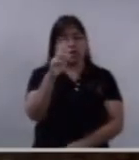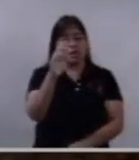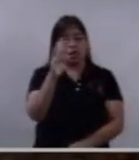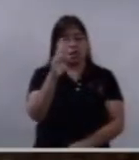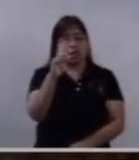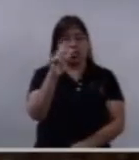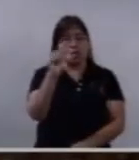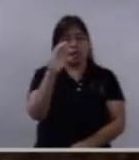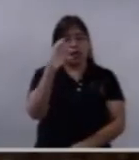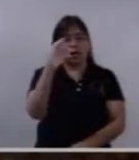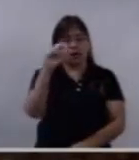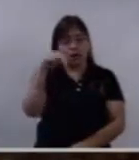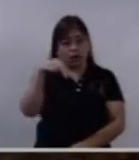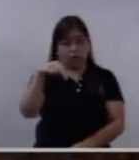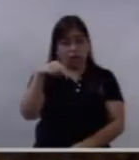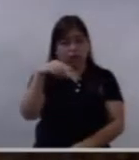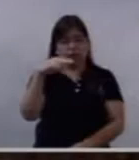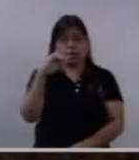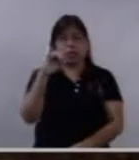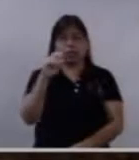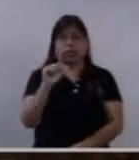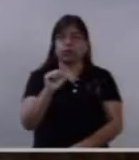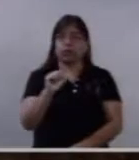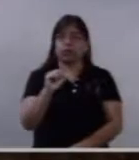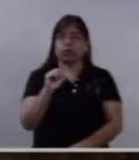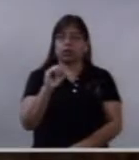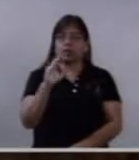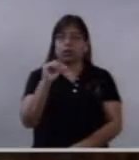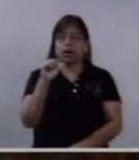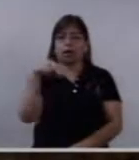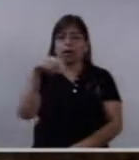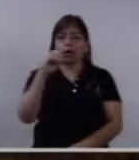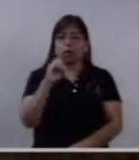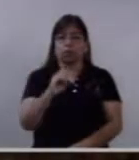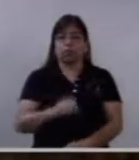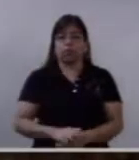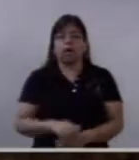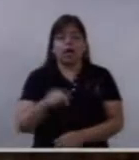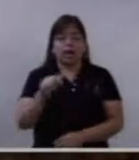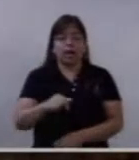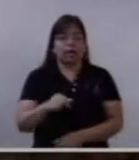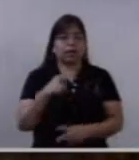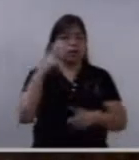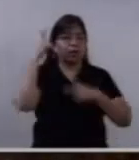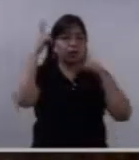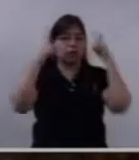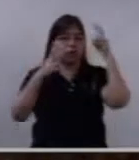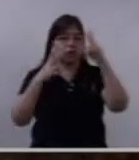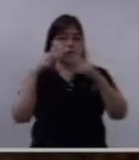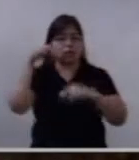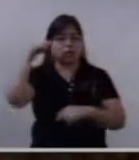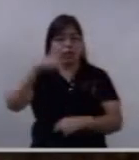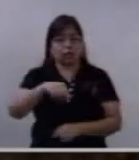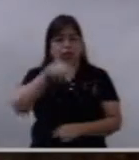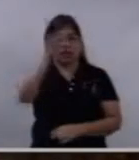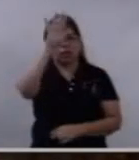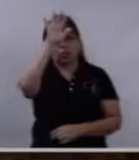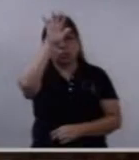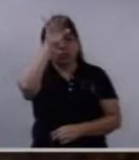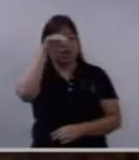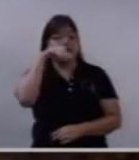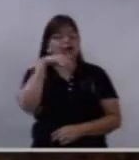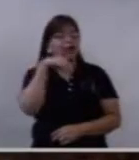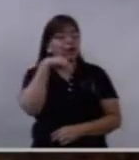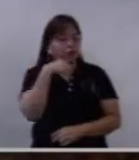Herzegovina. Ellos son croatas. Están de visita en Monterrey y les invité a